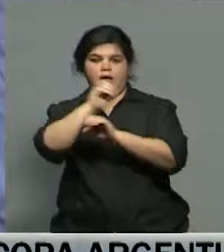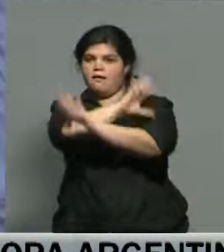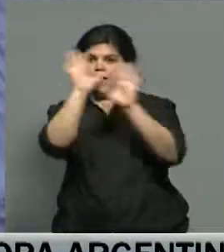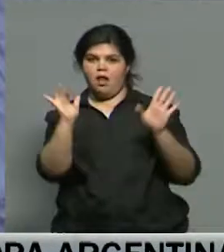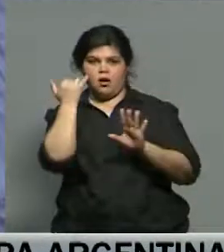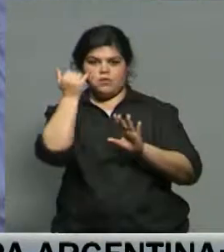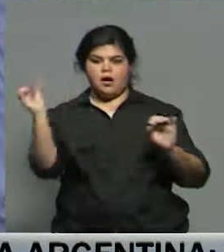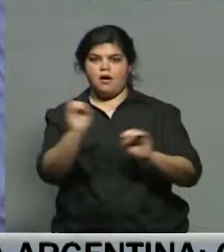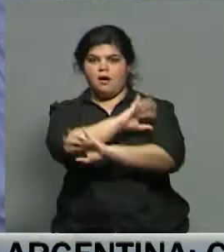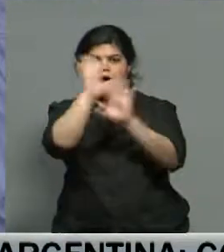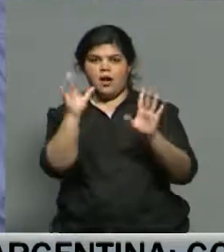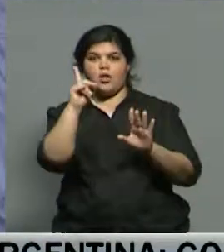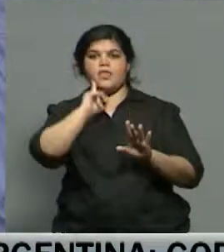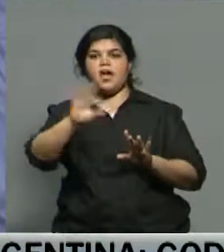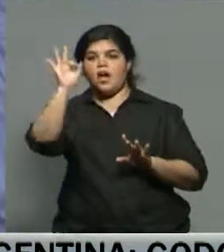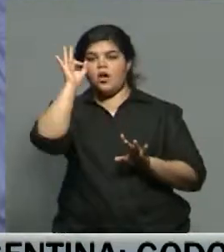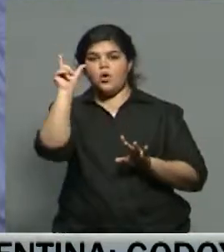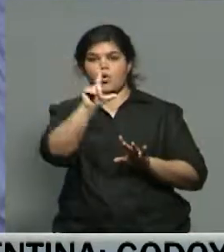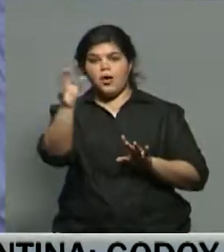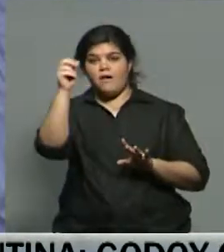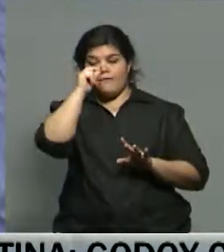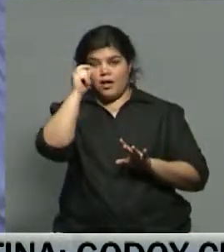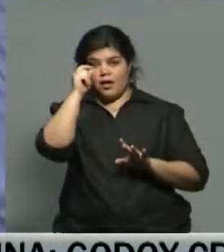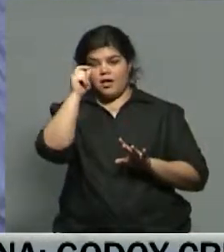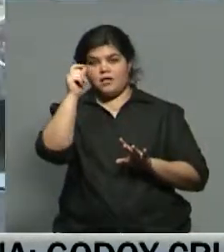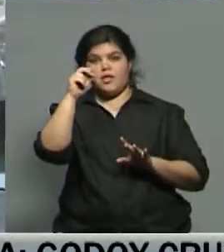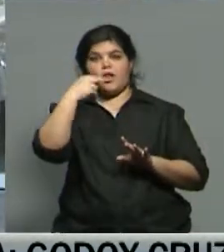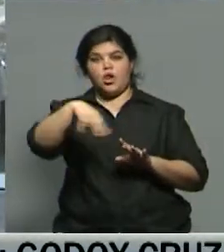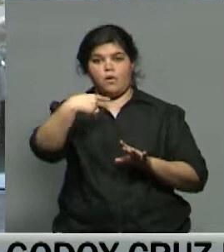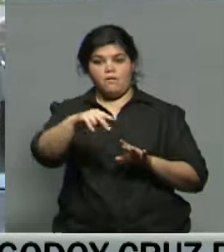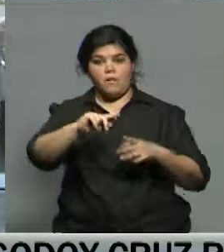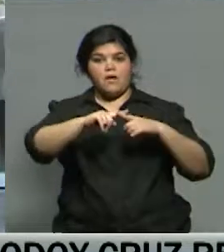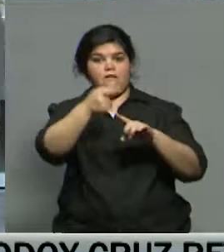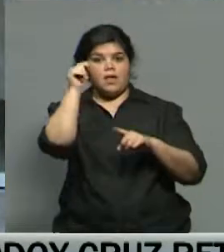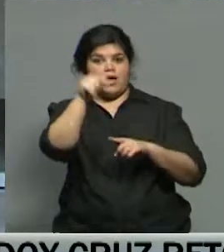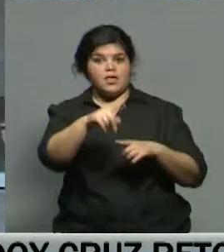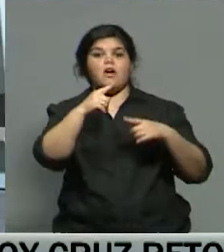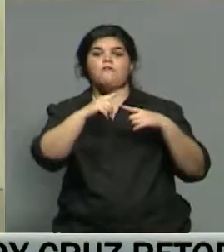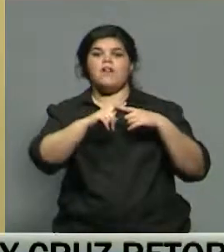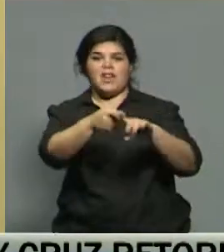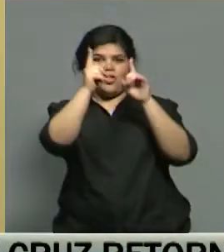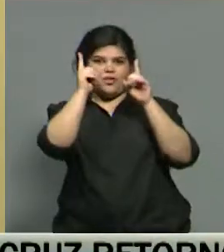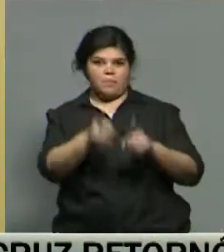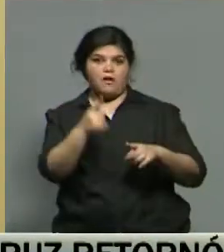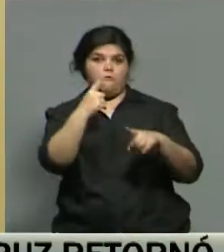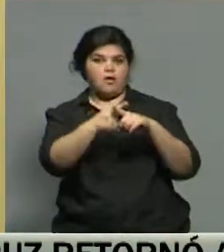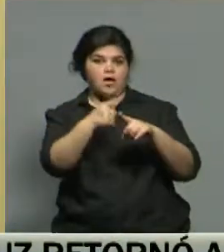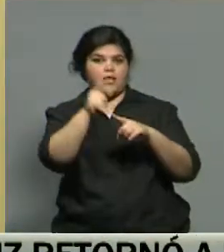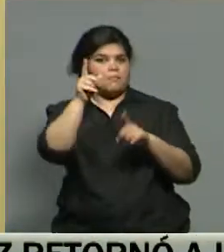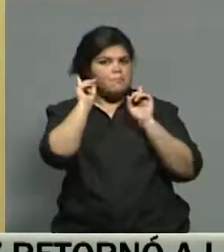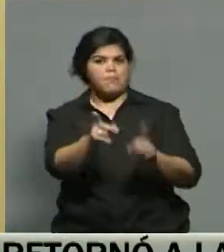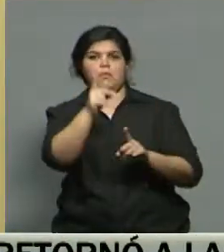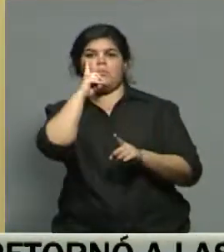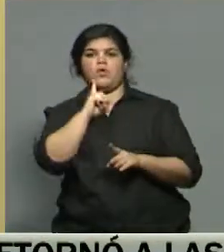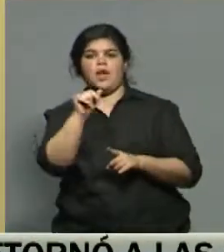entonces que el lunes 20 de noviembre es día festivo y va a ser el próximo feriado puente que va a tener a nivel nacional, que va a